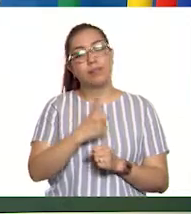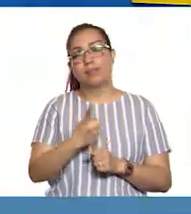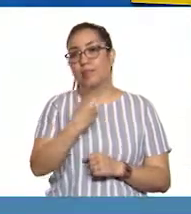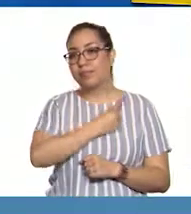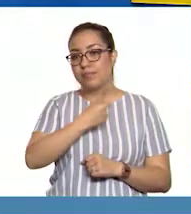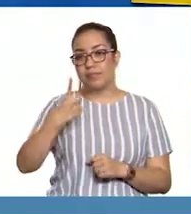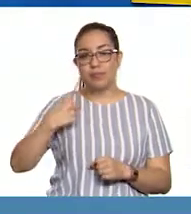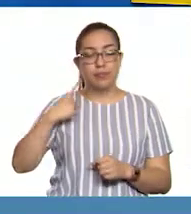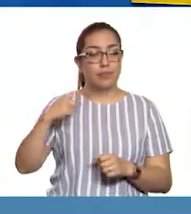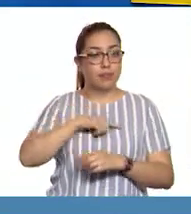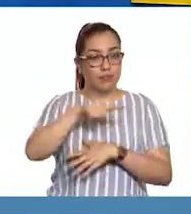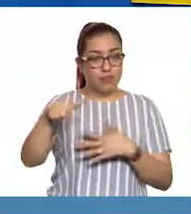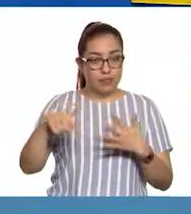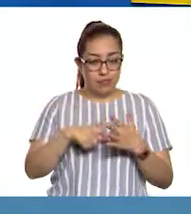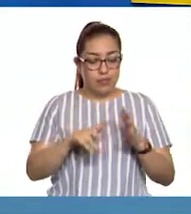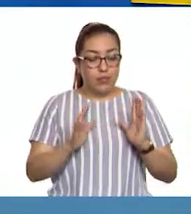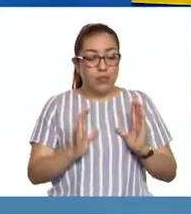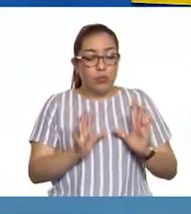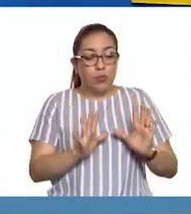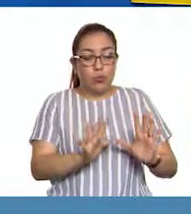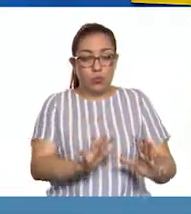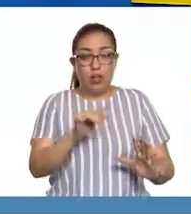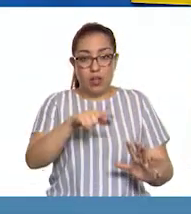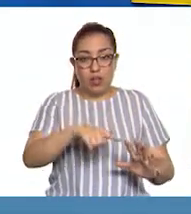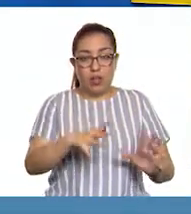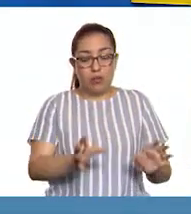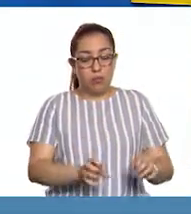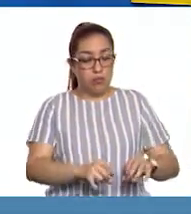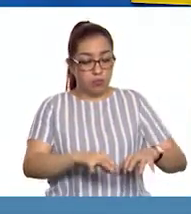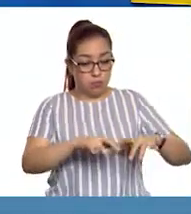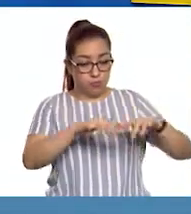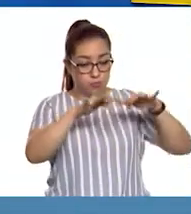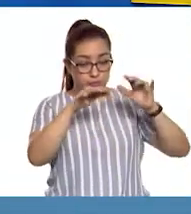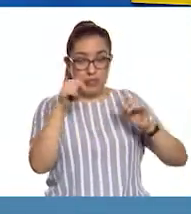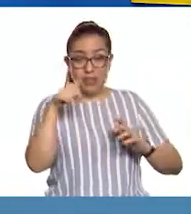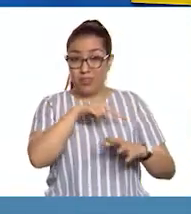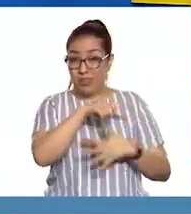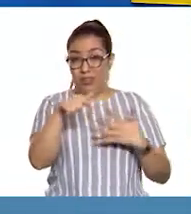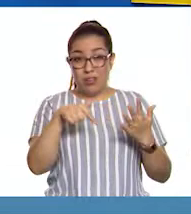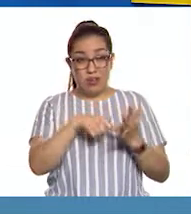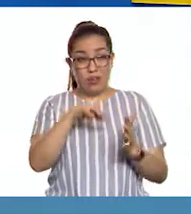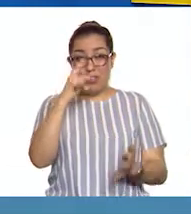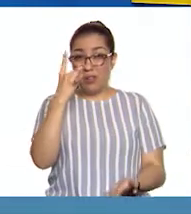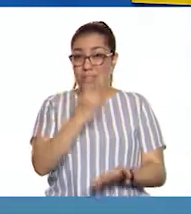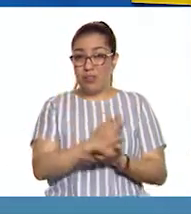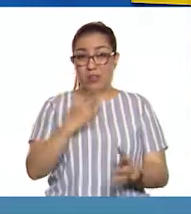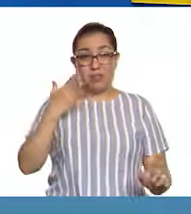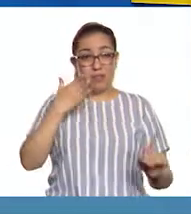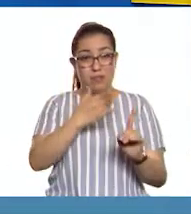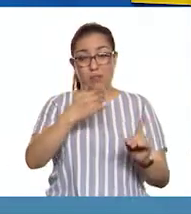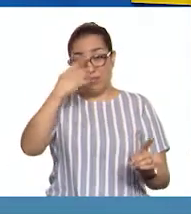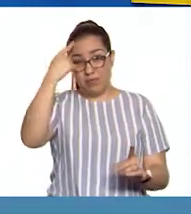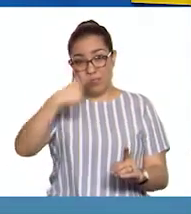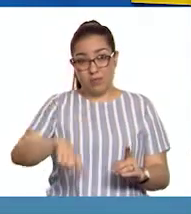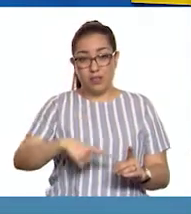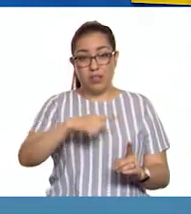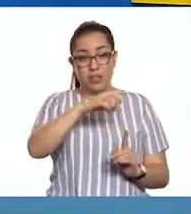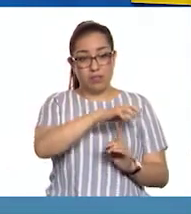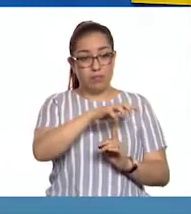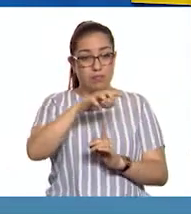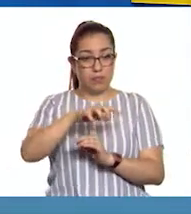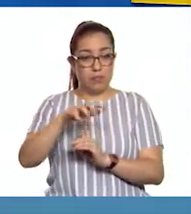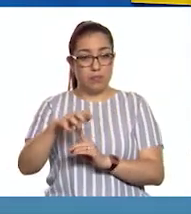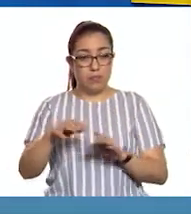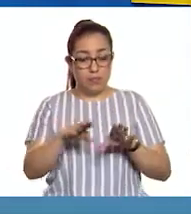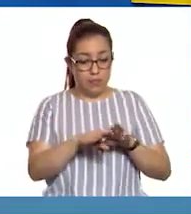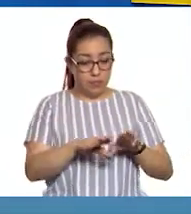para un buen crecimiento de las setas. Debe ser un lugar destinado exclusivamente para el cultivo. Muy Con piso de concreto